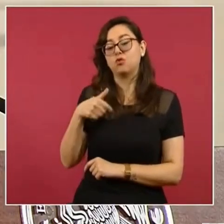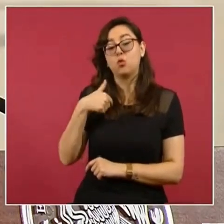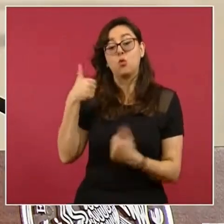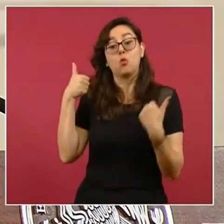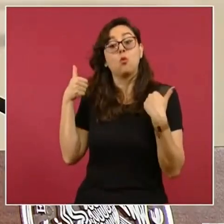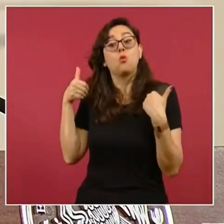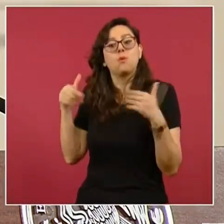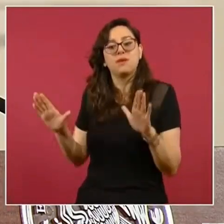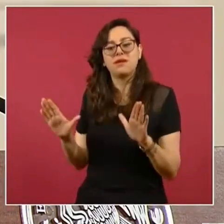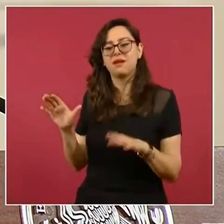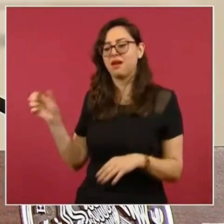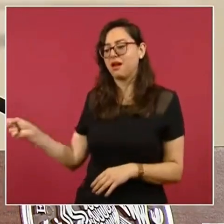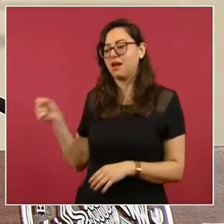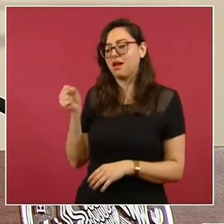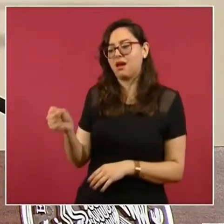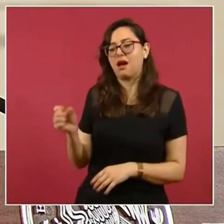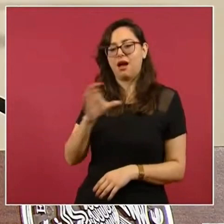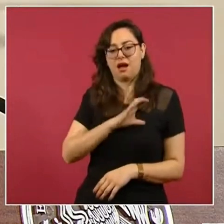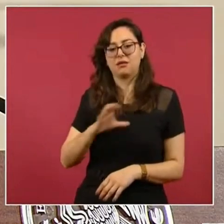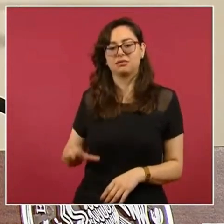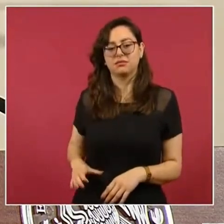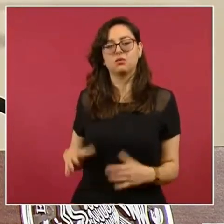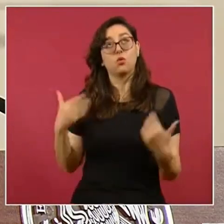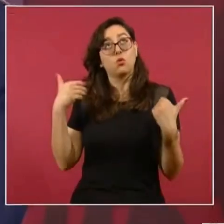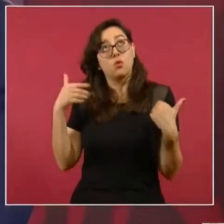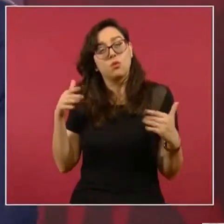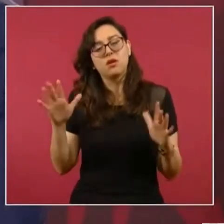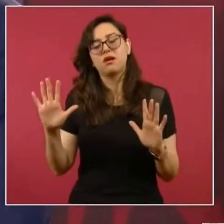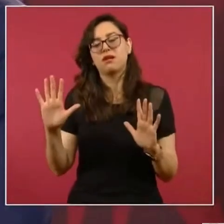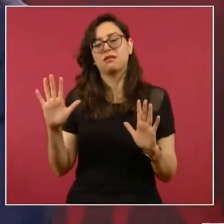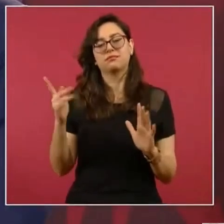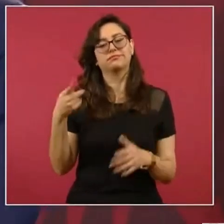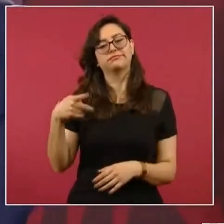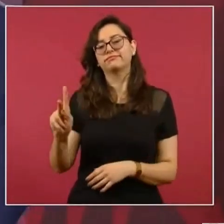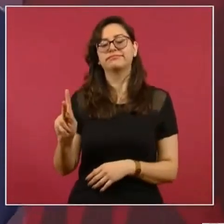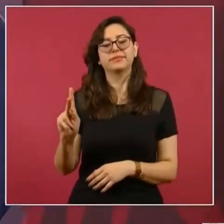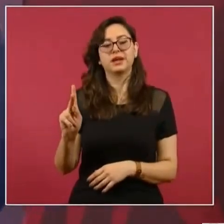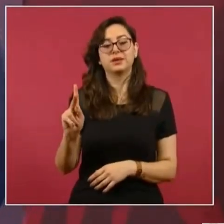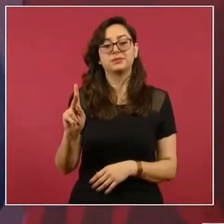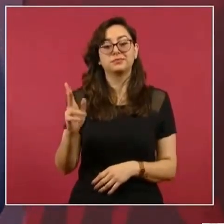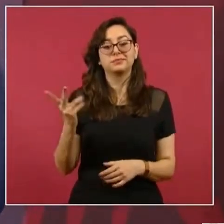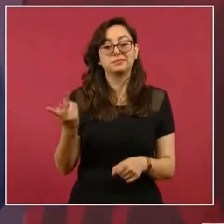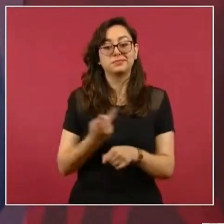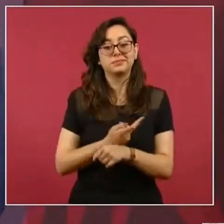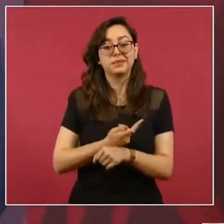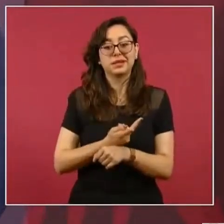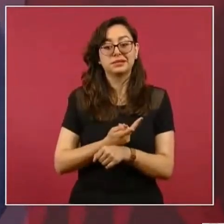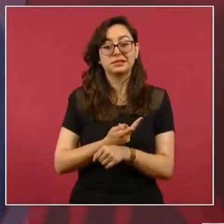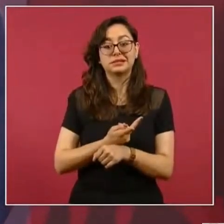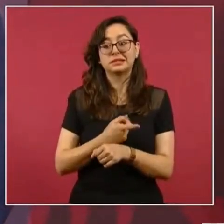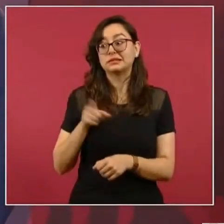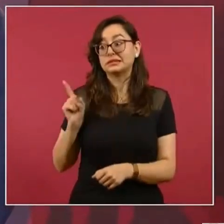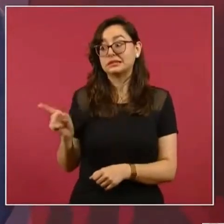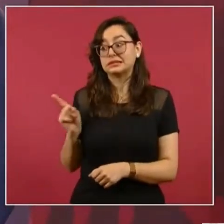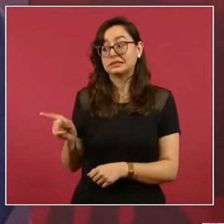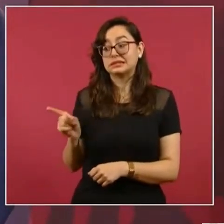Porque se pensó en ese entonces que si se postulaba a Mújica